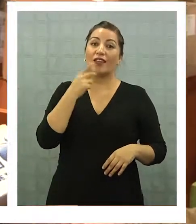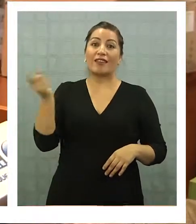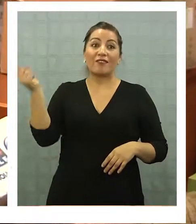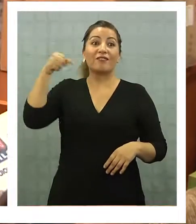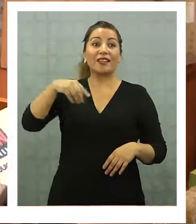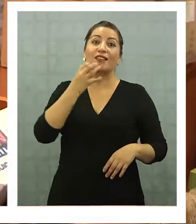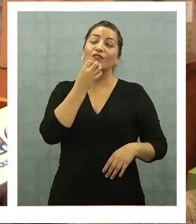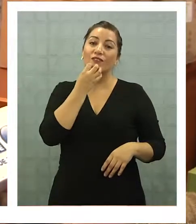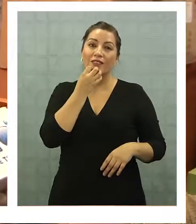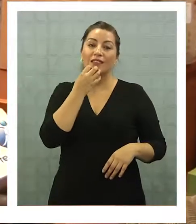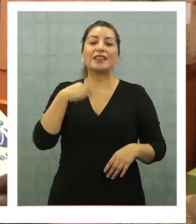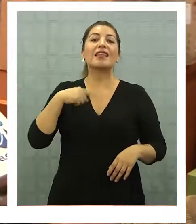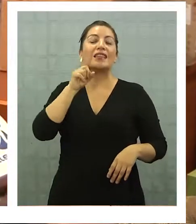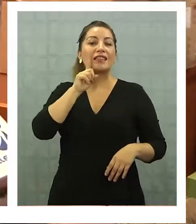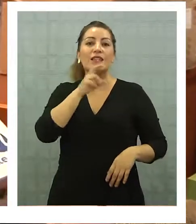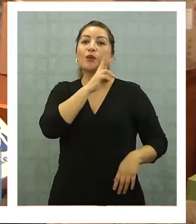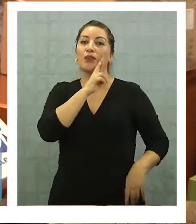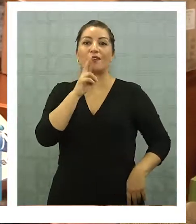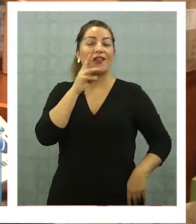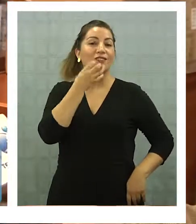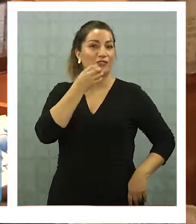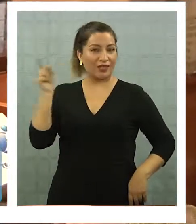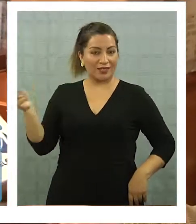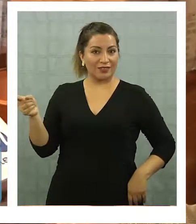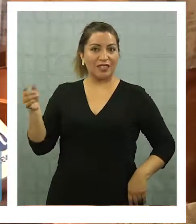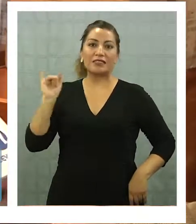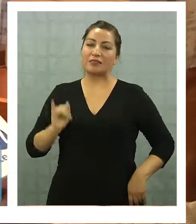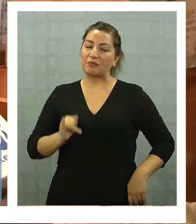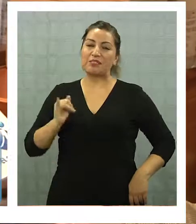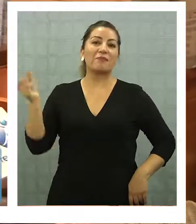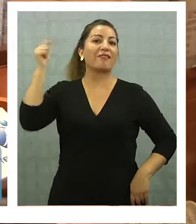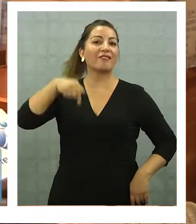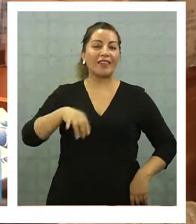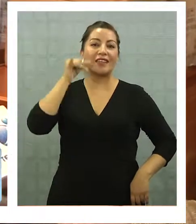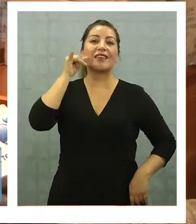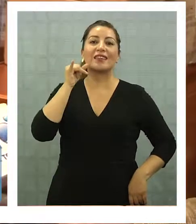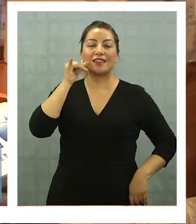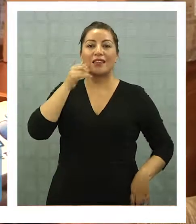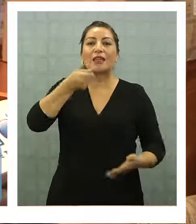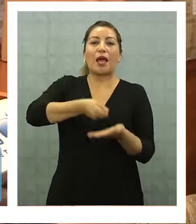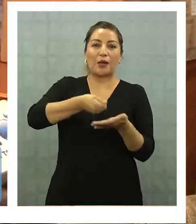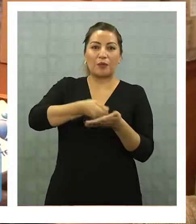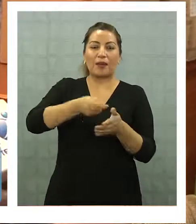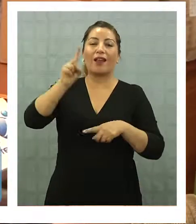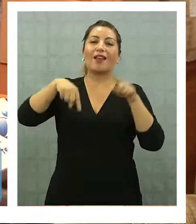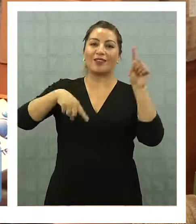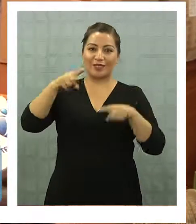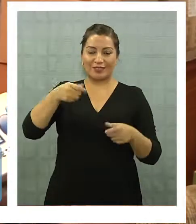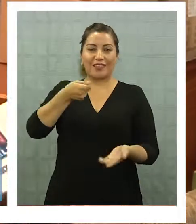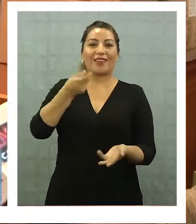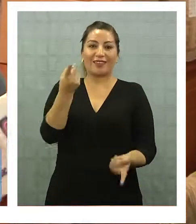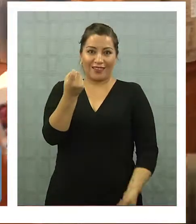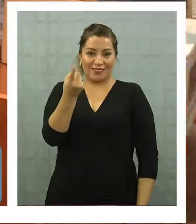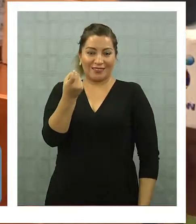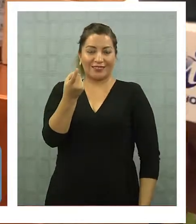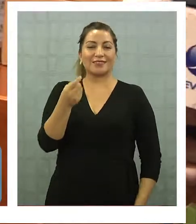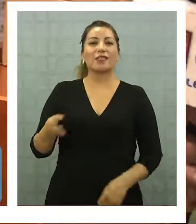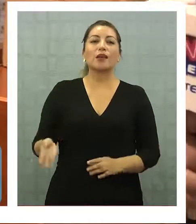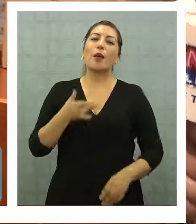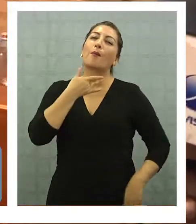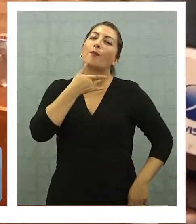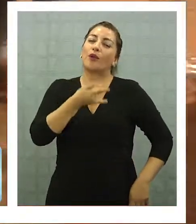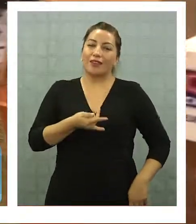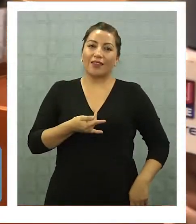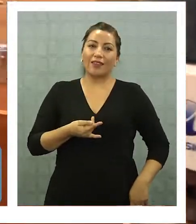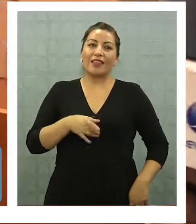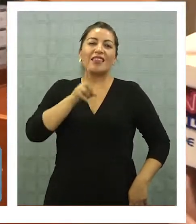Antofagasta, ella tiene un restaurante en Antofagasta y siempre viene acá a Iquique a proveerse de los utensilios que utiliza en su costa. ¿Por qué? ¿Qué